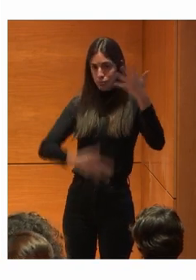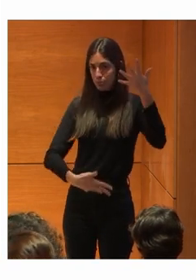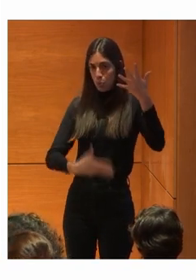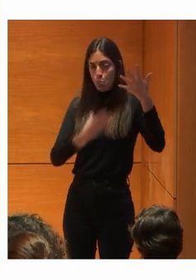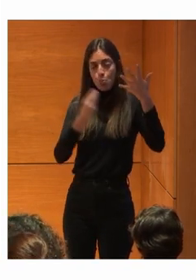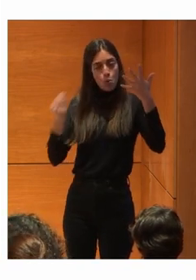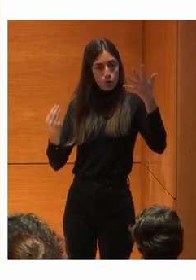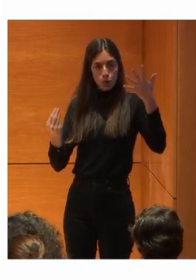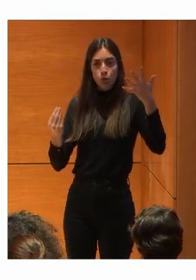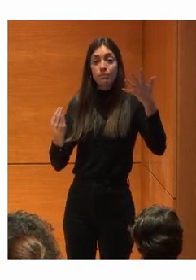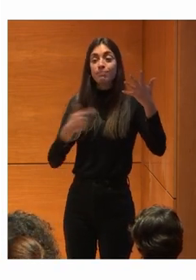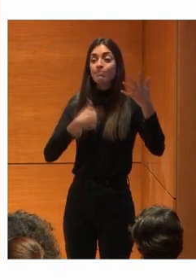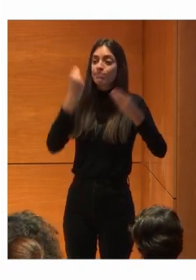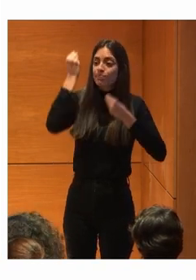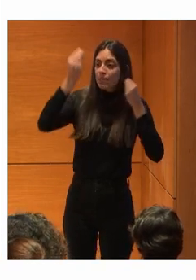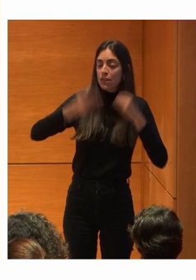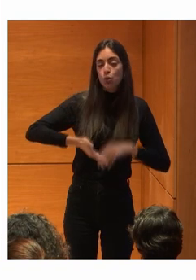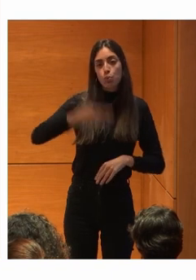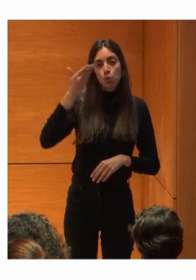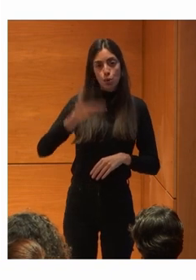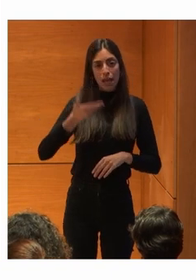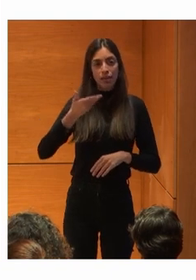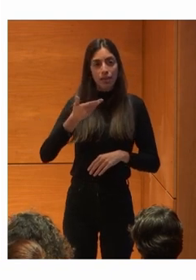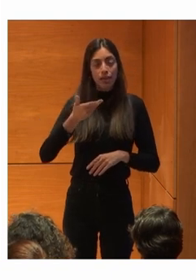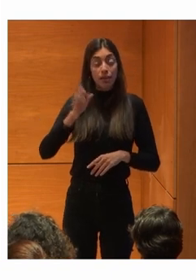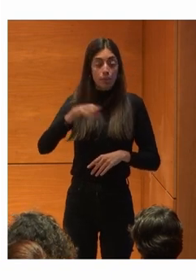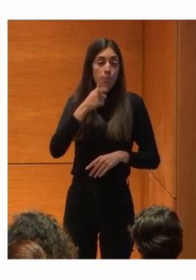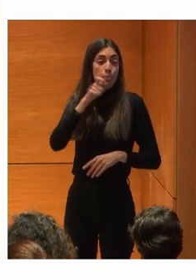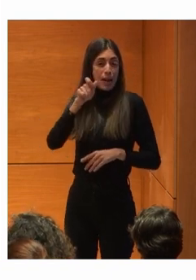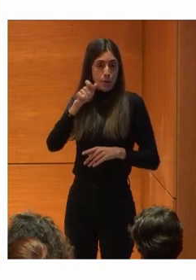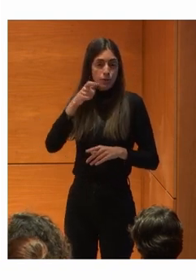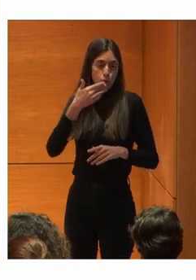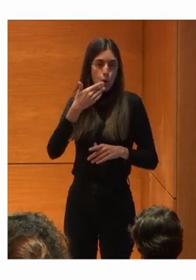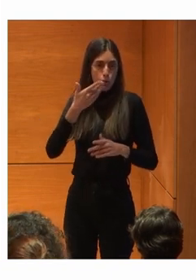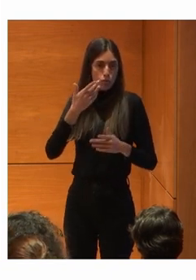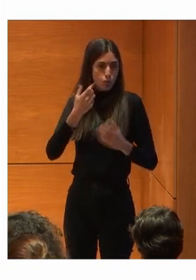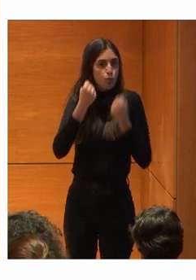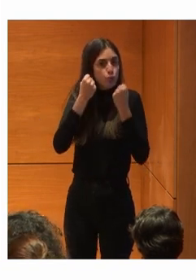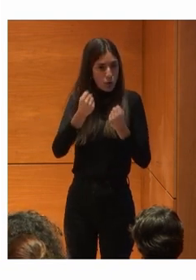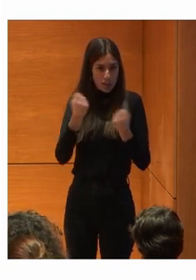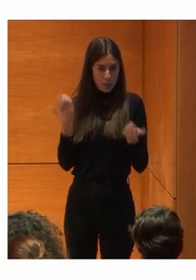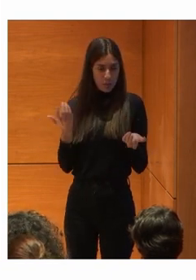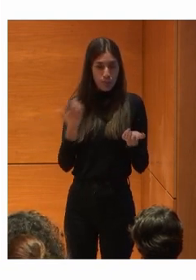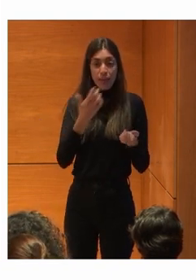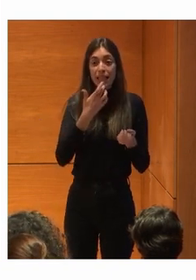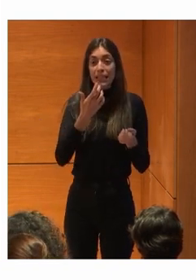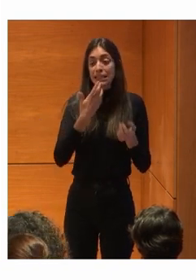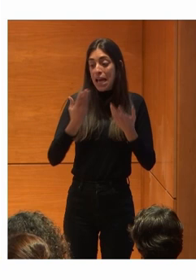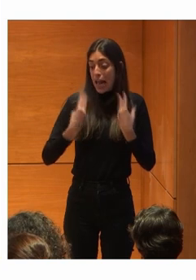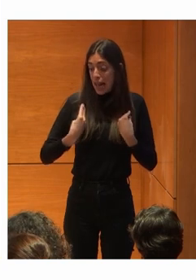Yo creo Es muy importante Y muy profunda La palabra alianza Cuando Toma uno En su vida